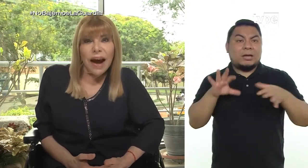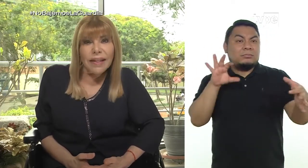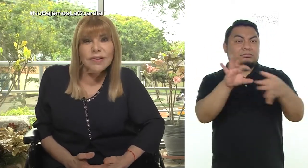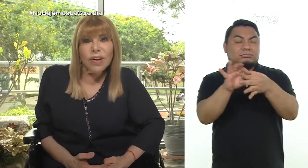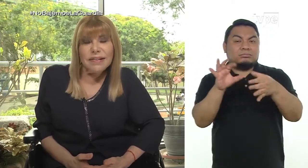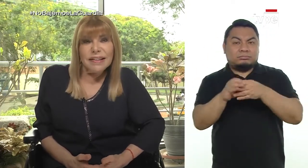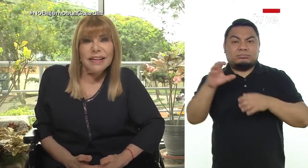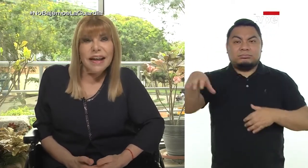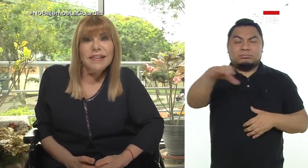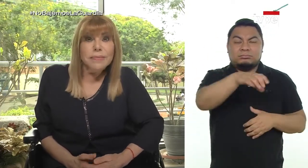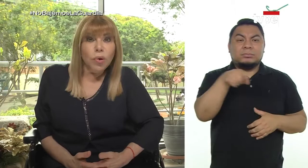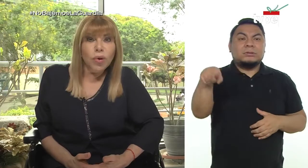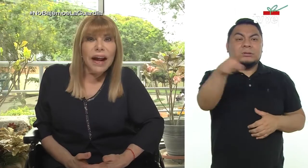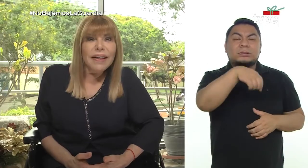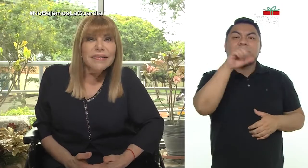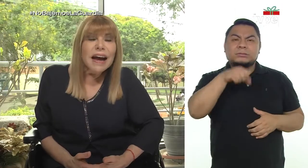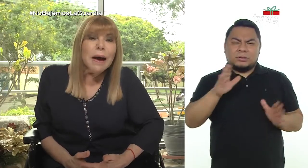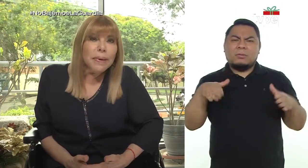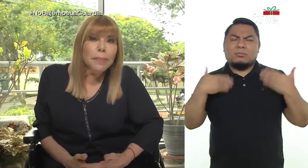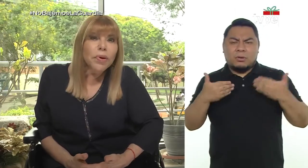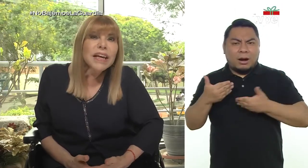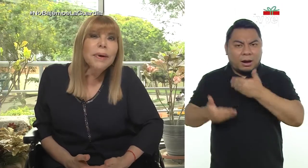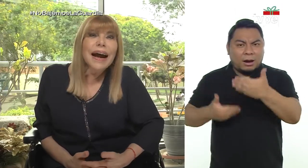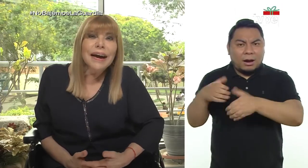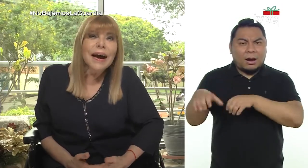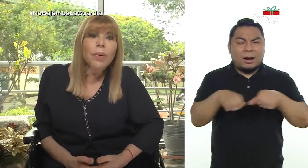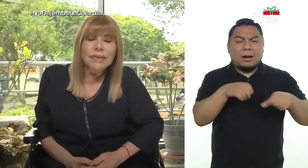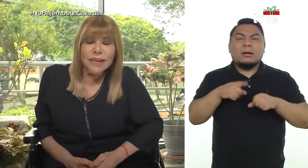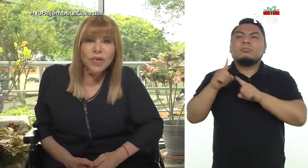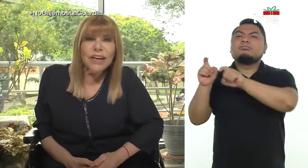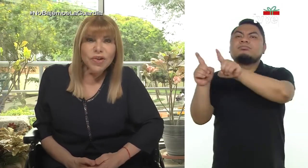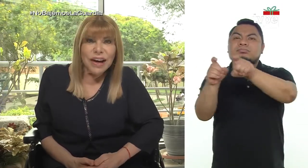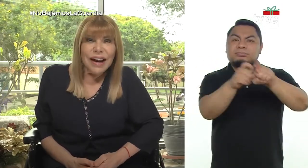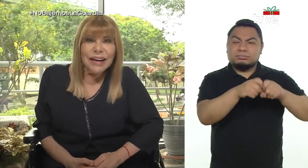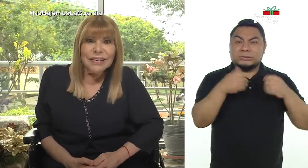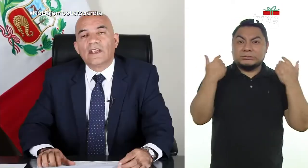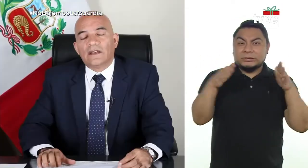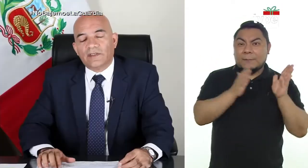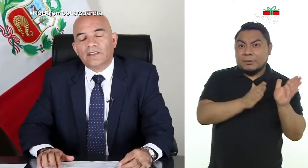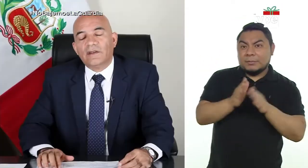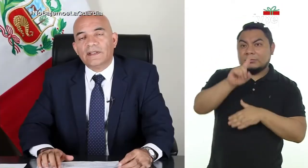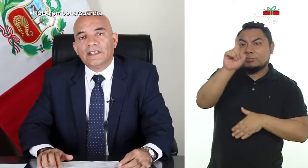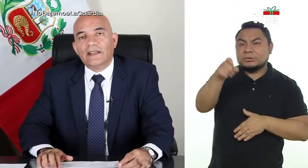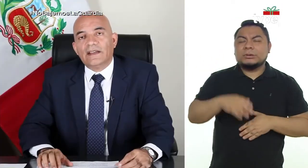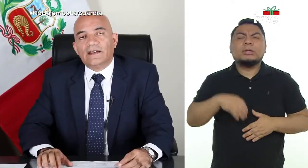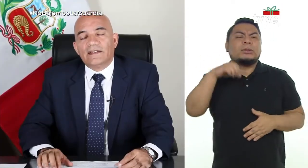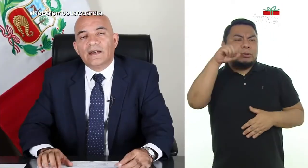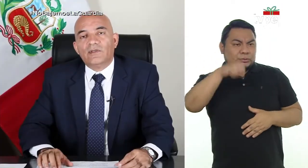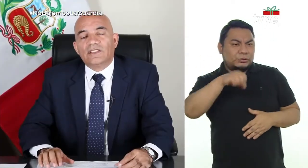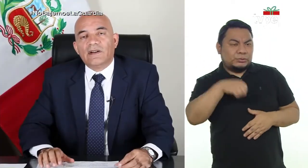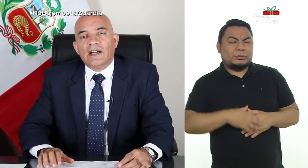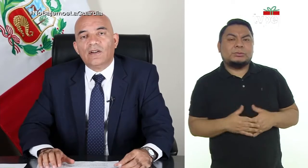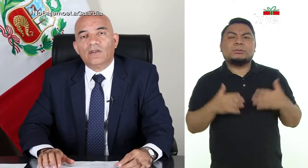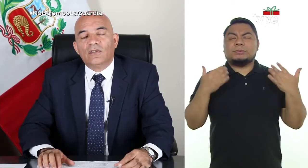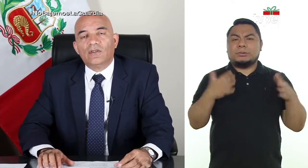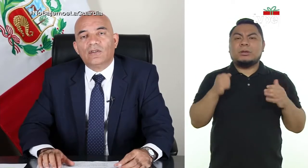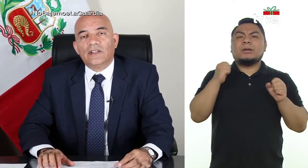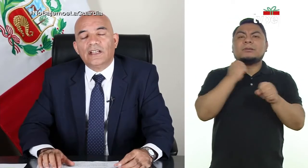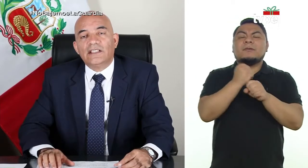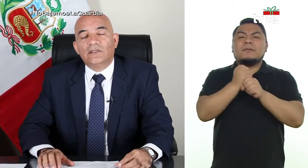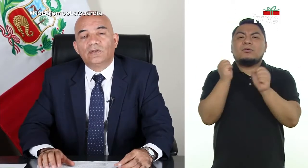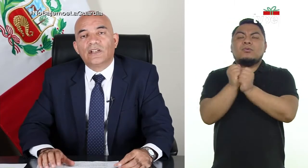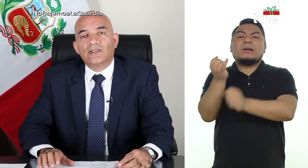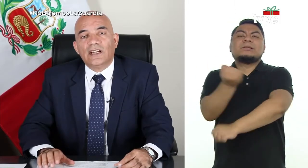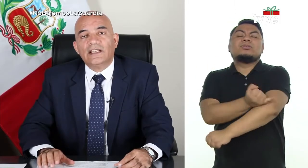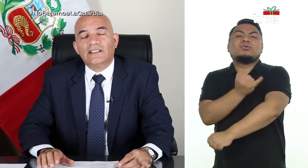articuladas con las entidades involucradas para poder llevar a cabo el Censo Nacional? Efectivamente. Ya hemos trabajado con